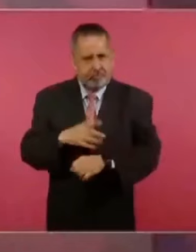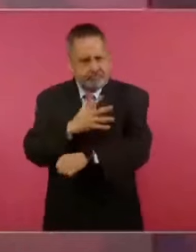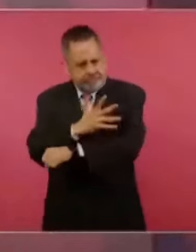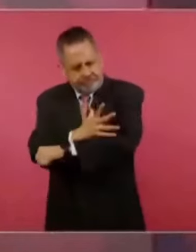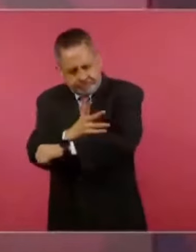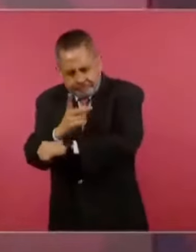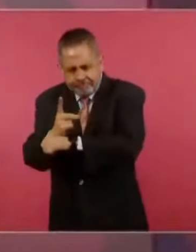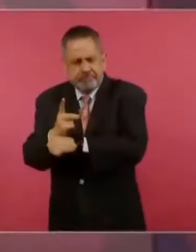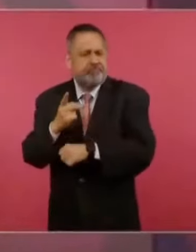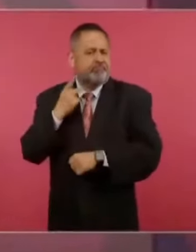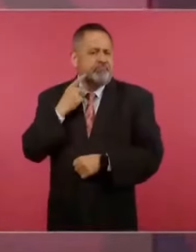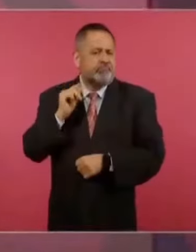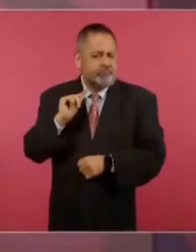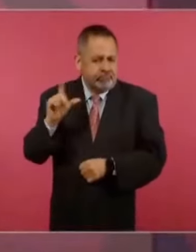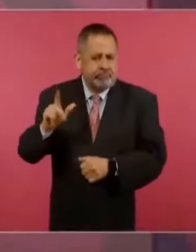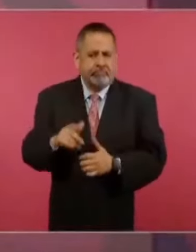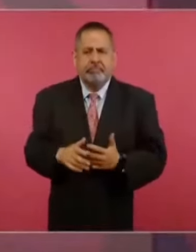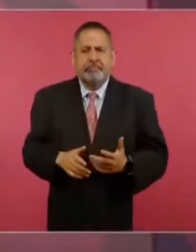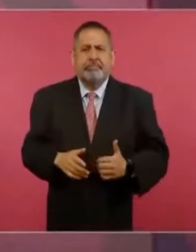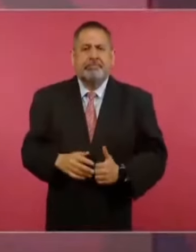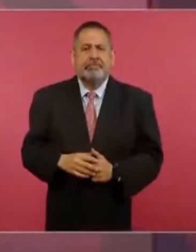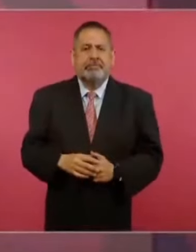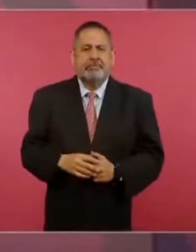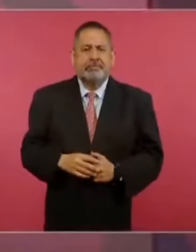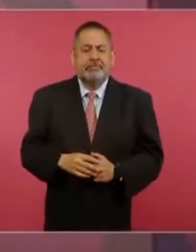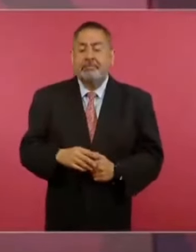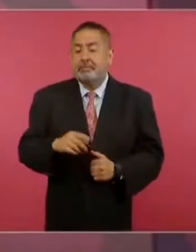ascendiendo, sobre todo antes,